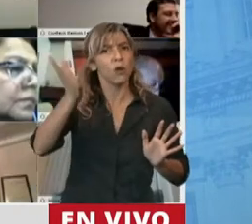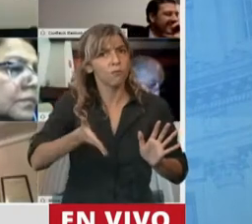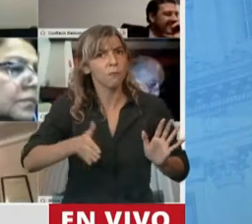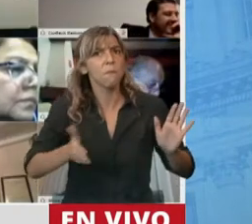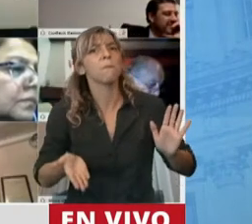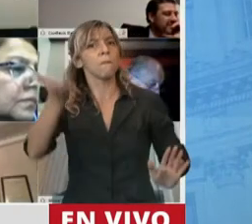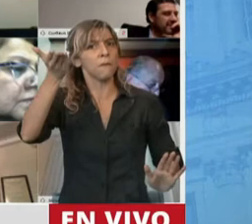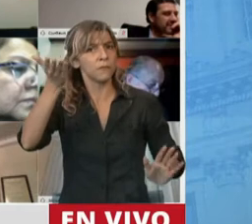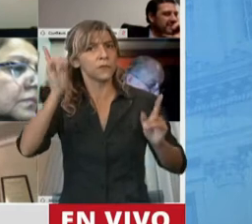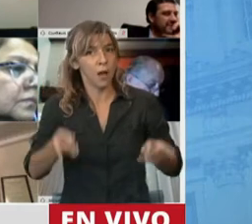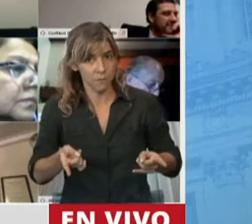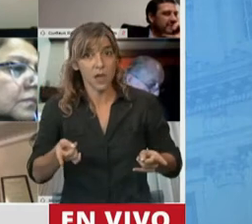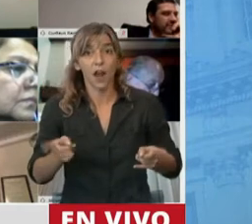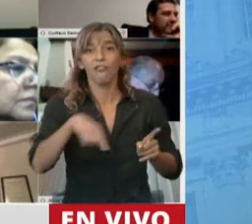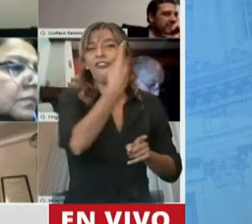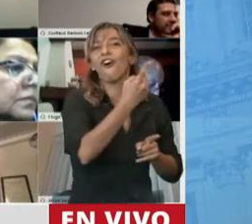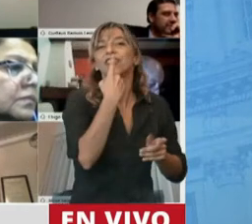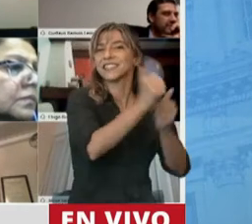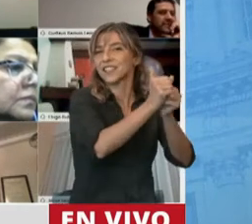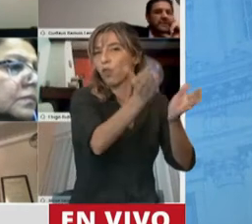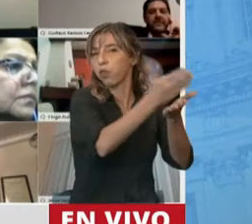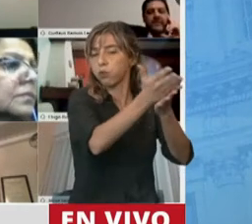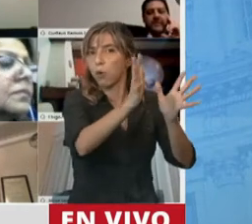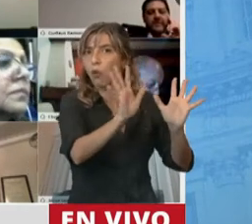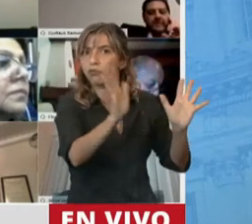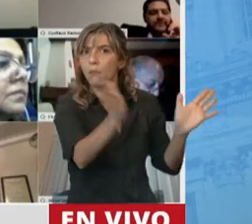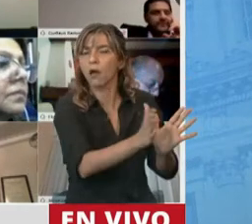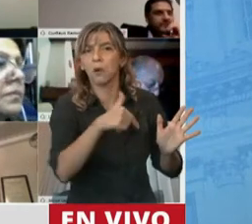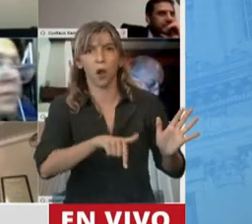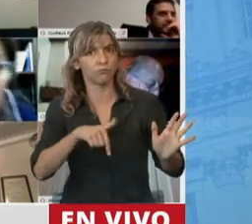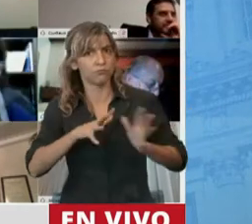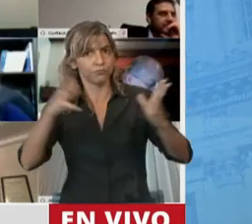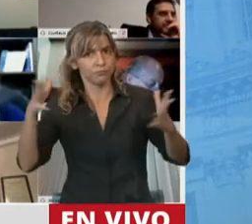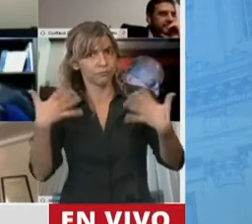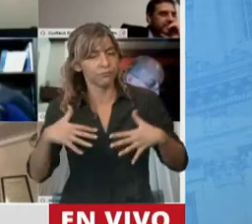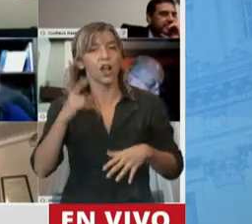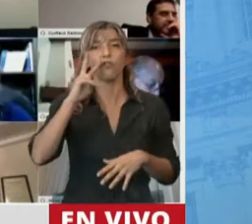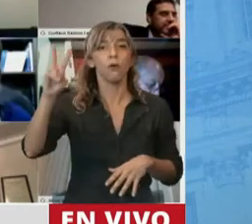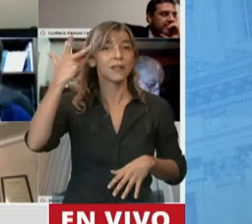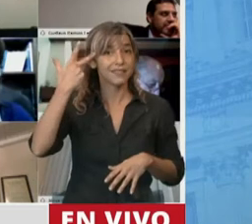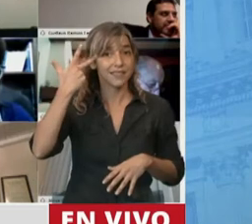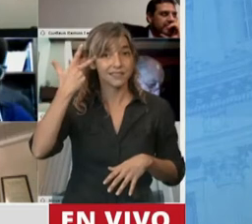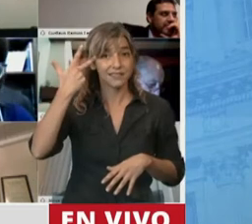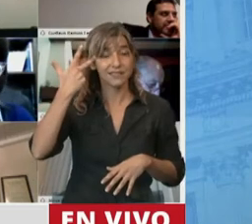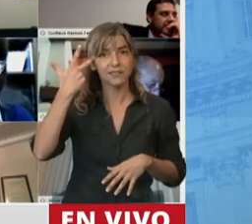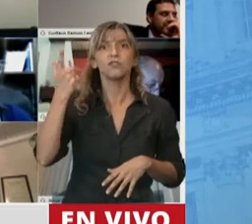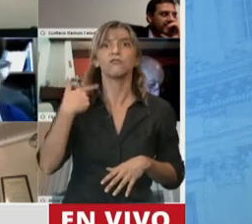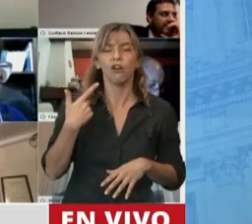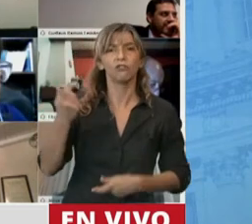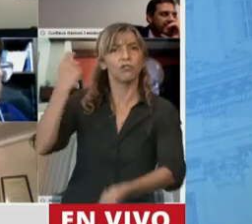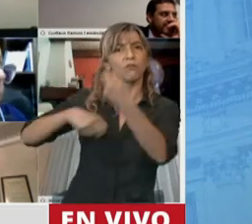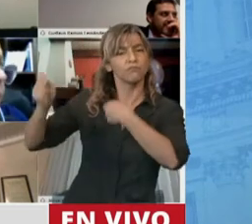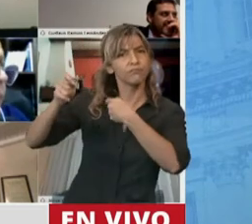resto de la industria tradicional. Durante el 2018 se registraron exportaciones por 6